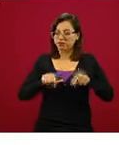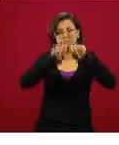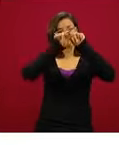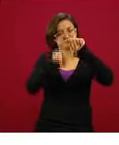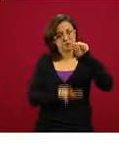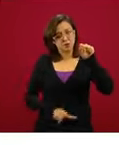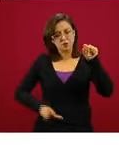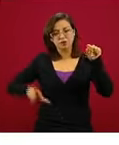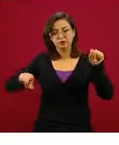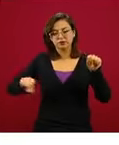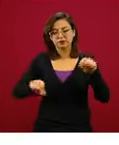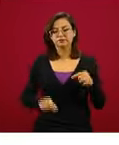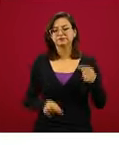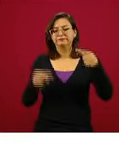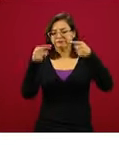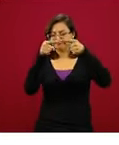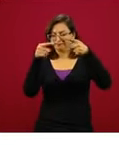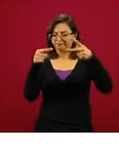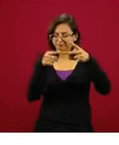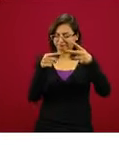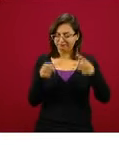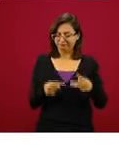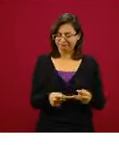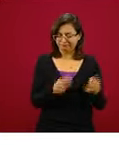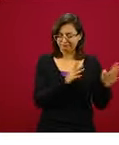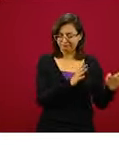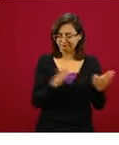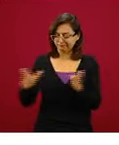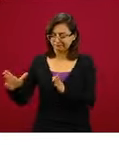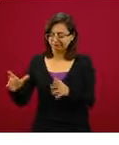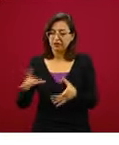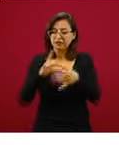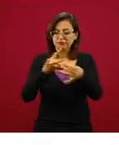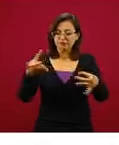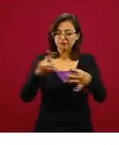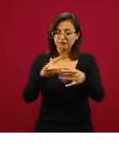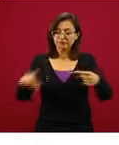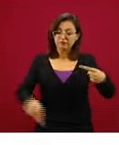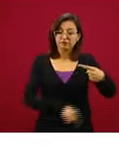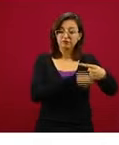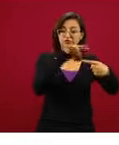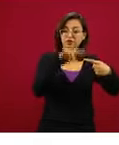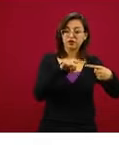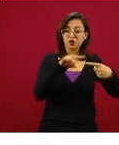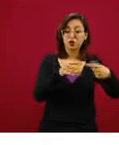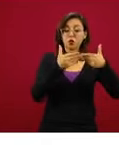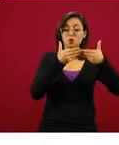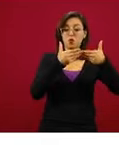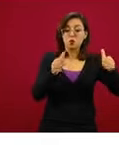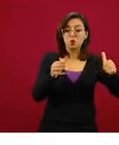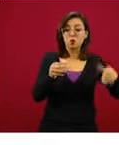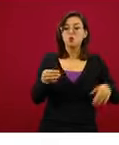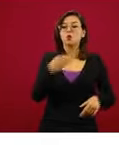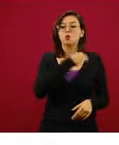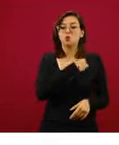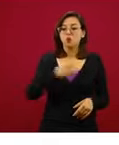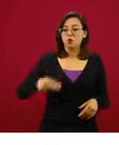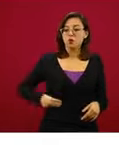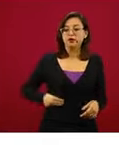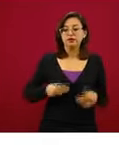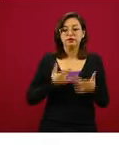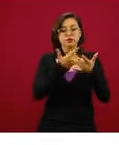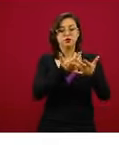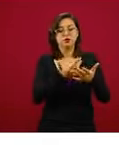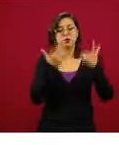que les mencionaba, es una etapa de reapertura de los municipios que hemos llamado los municipios de la